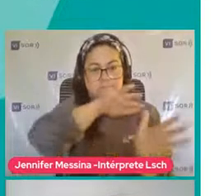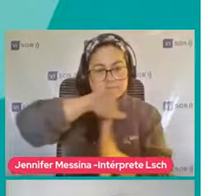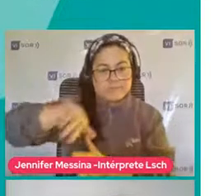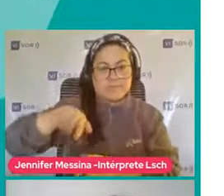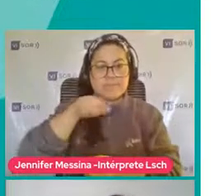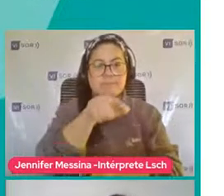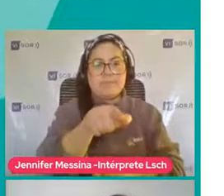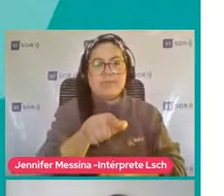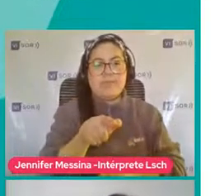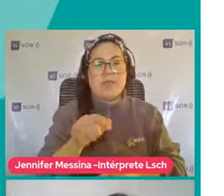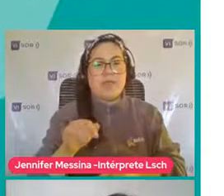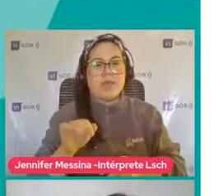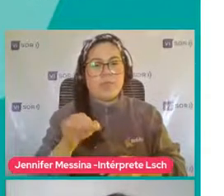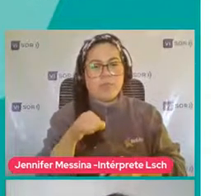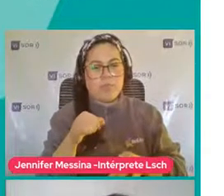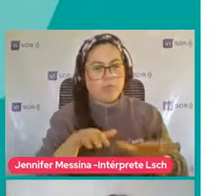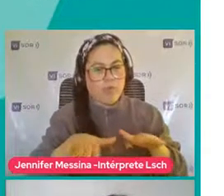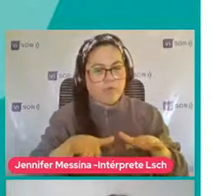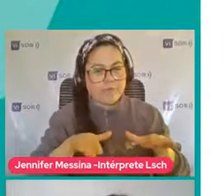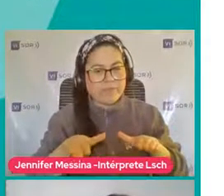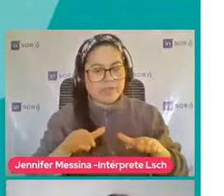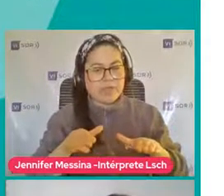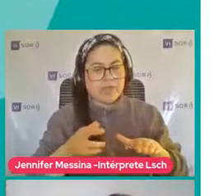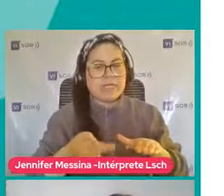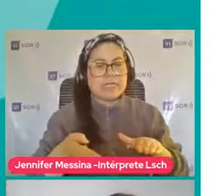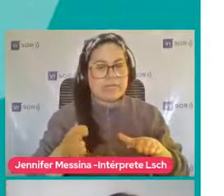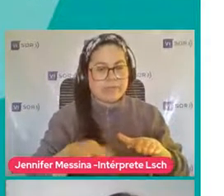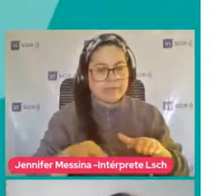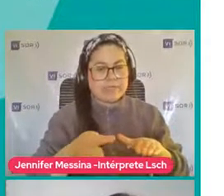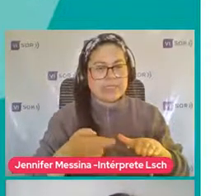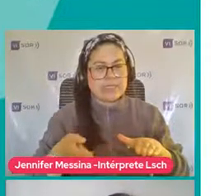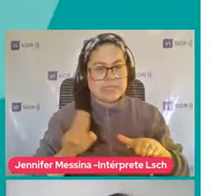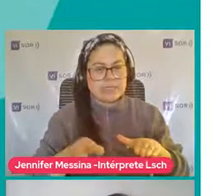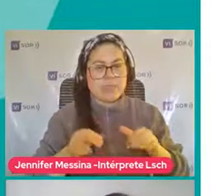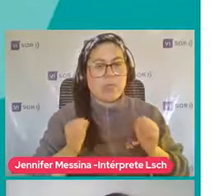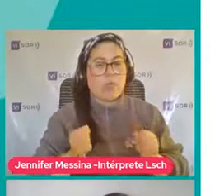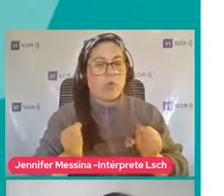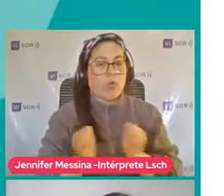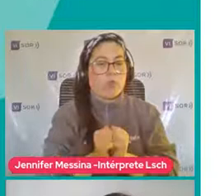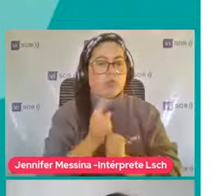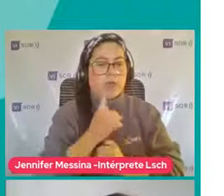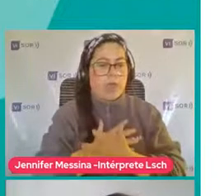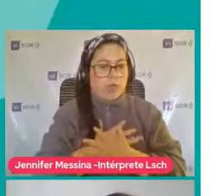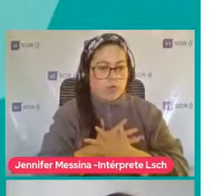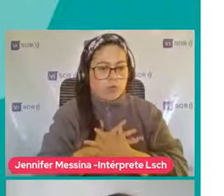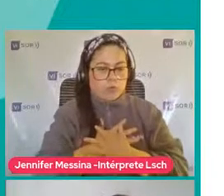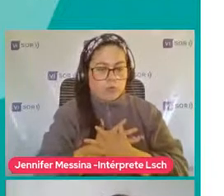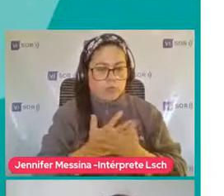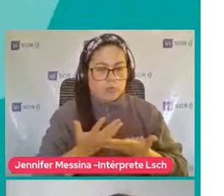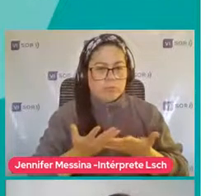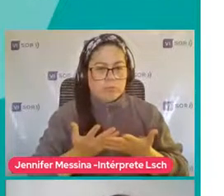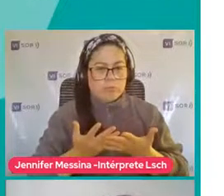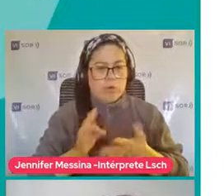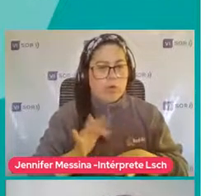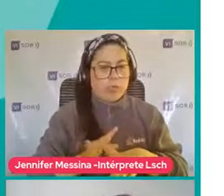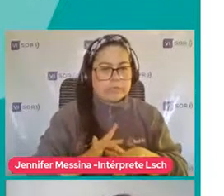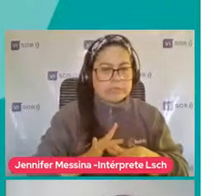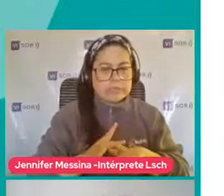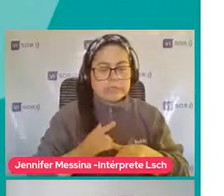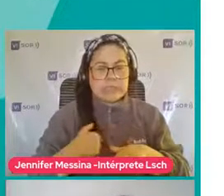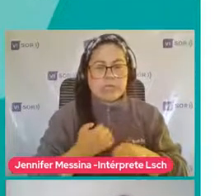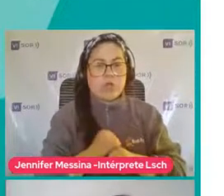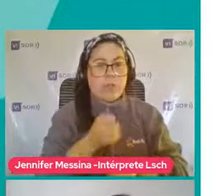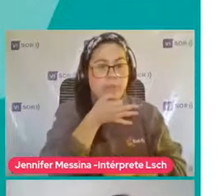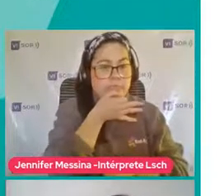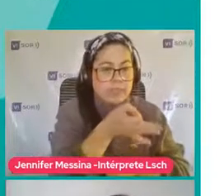que ver Con estos movimientos Repetitivos Que pueden ser Asociados a una emoción O una sensación Que ellos tienen Y que no pueden expresar Porque